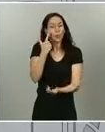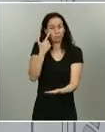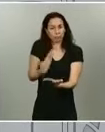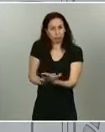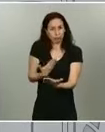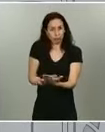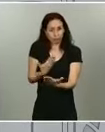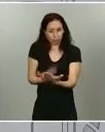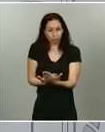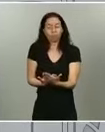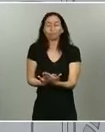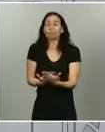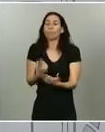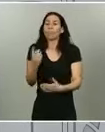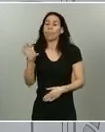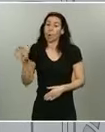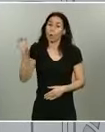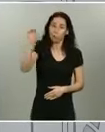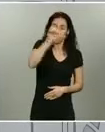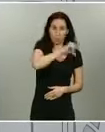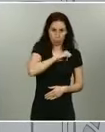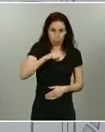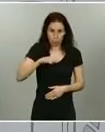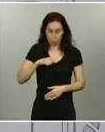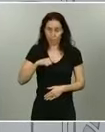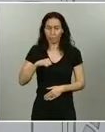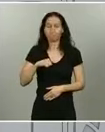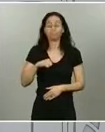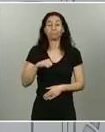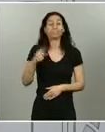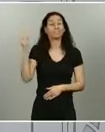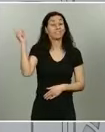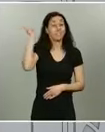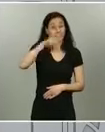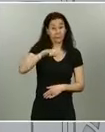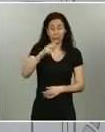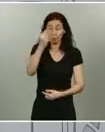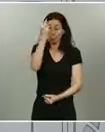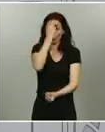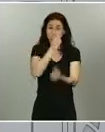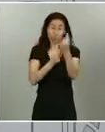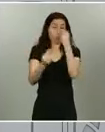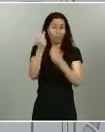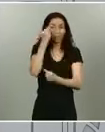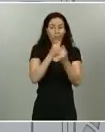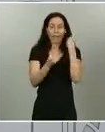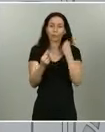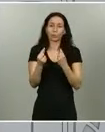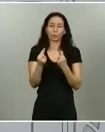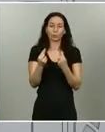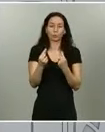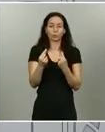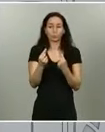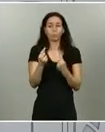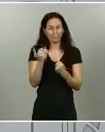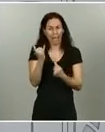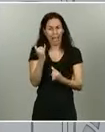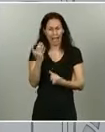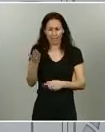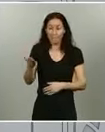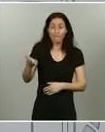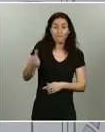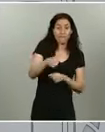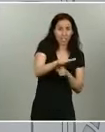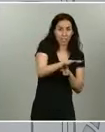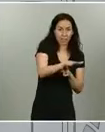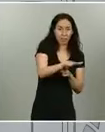comunidades autónomas. Sabemos que hay algunos datos que, aunque hay un número de fallecidos, no tenemos una fecha